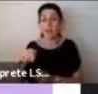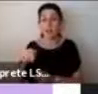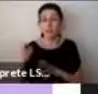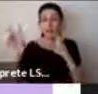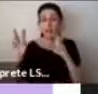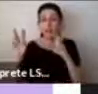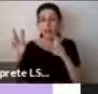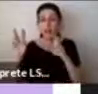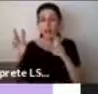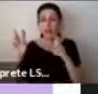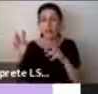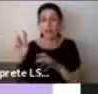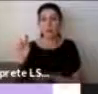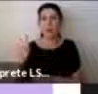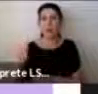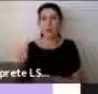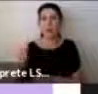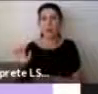autista